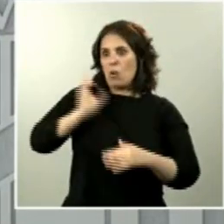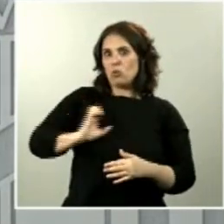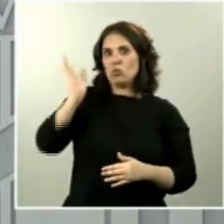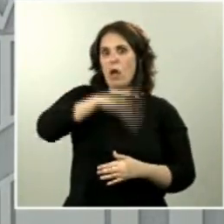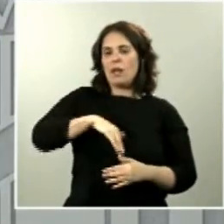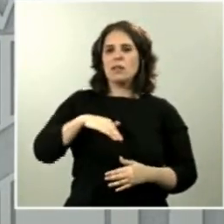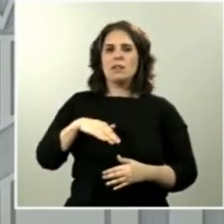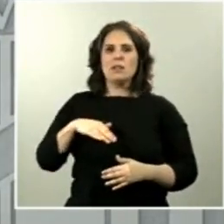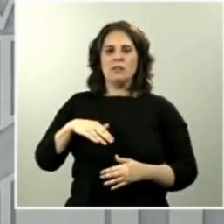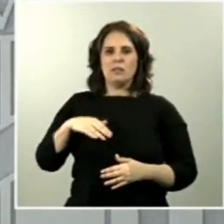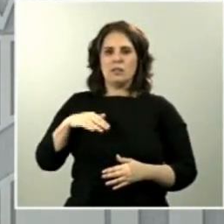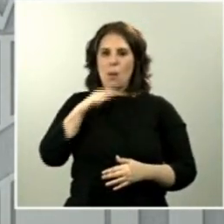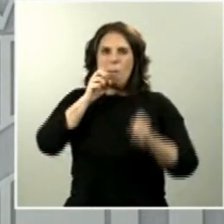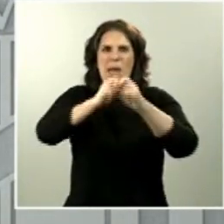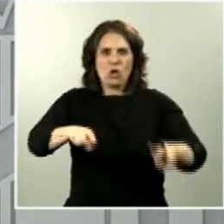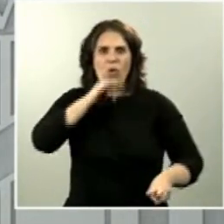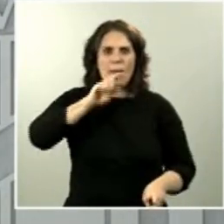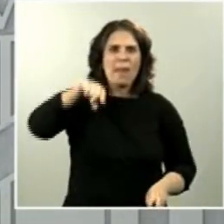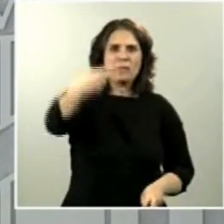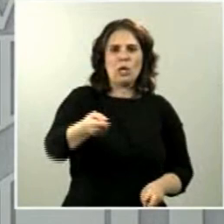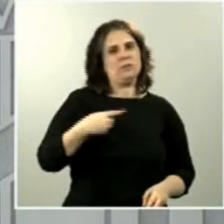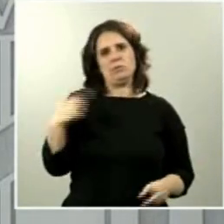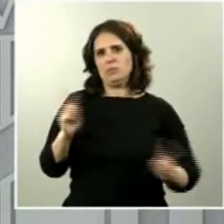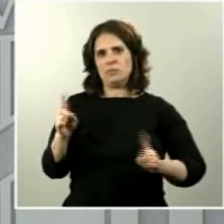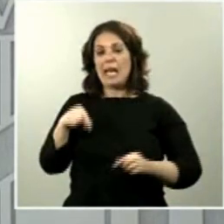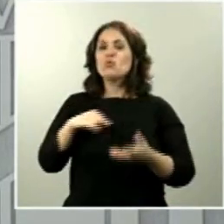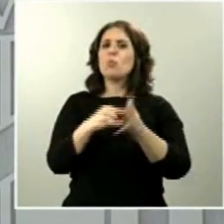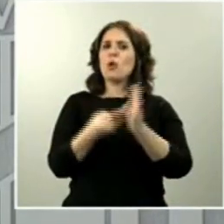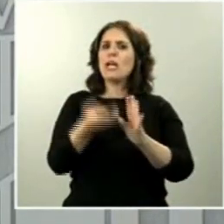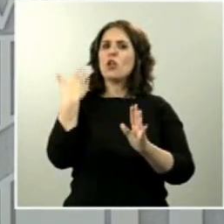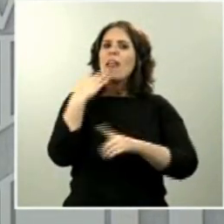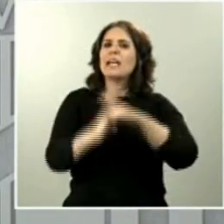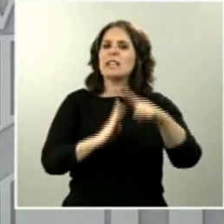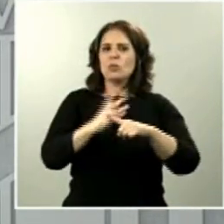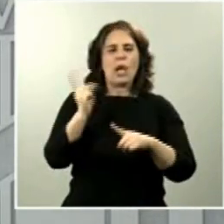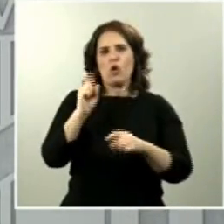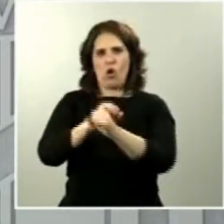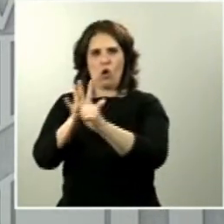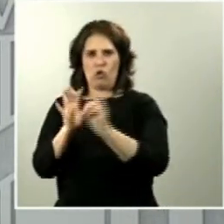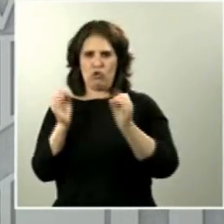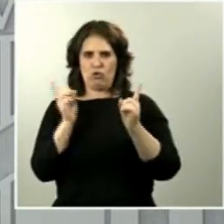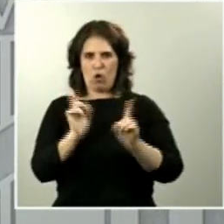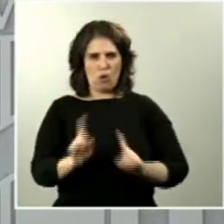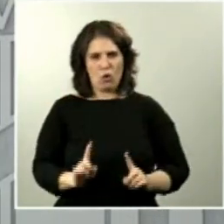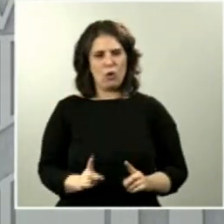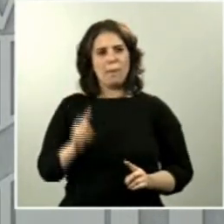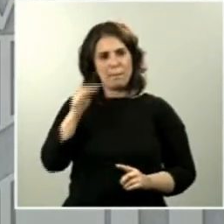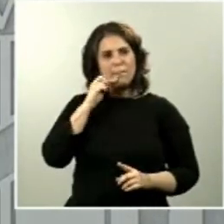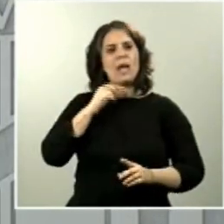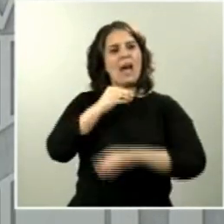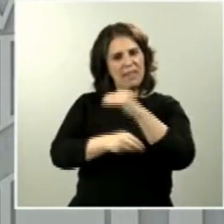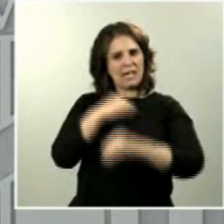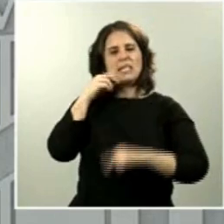comenzar esta legislatura. Recuerdo que esto es un proyecto de legislatura. Vamos a poner en marcha esa nueva prestación. Pero,